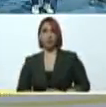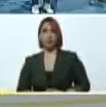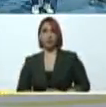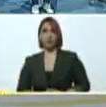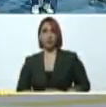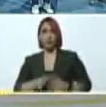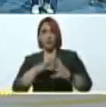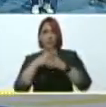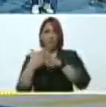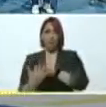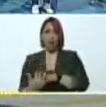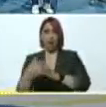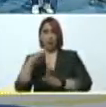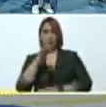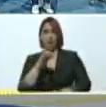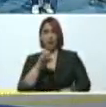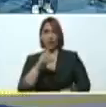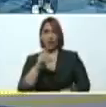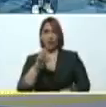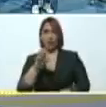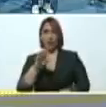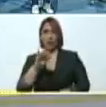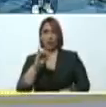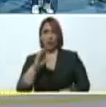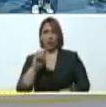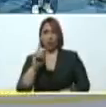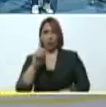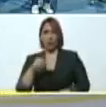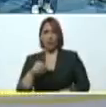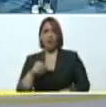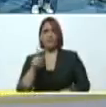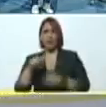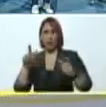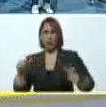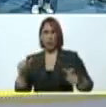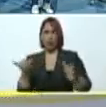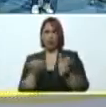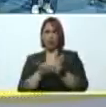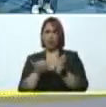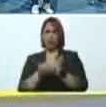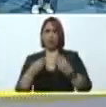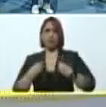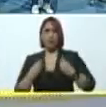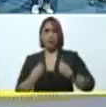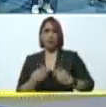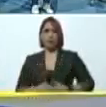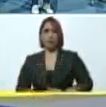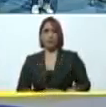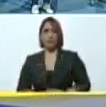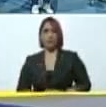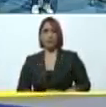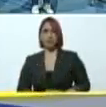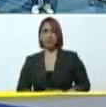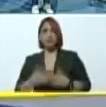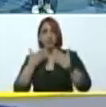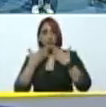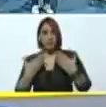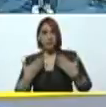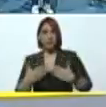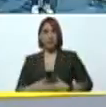barrio Federico Quirós y sus aledaños y sus vecinos y vecinas. Gracias.